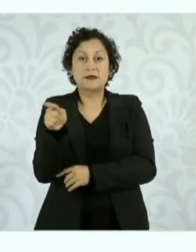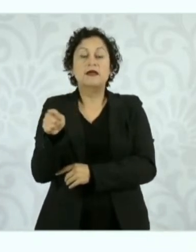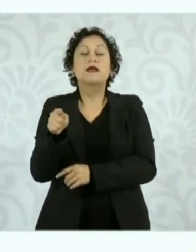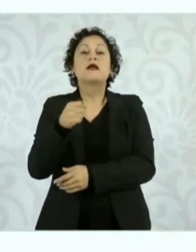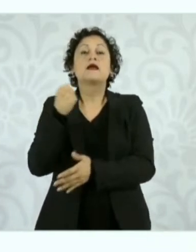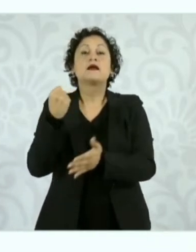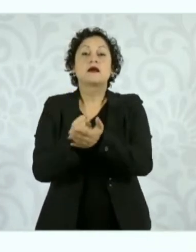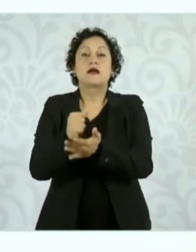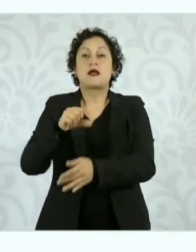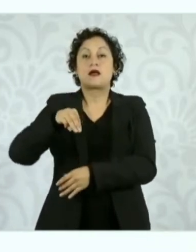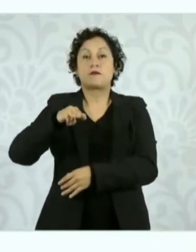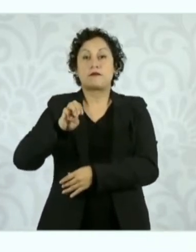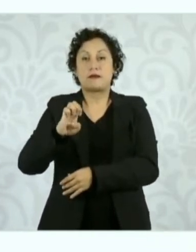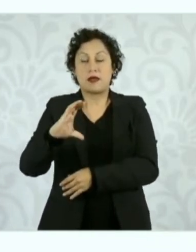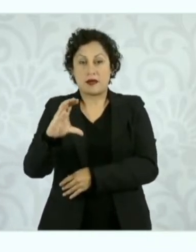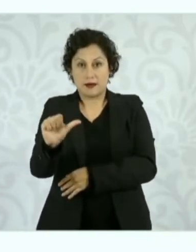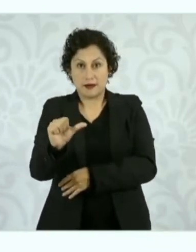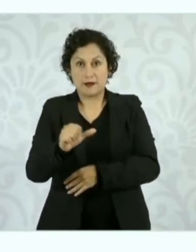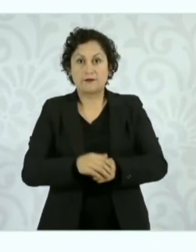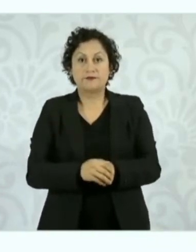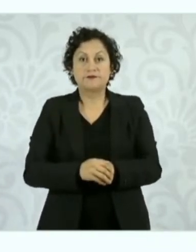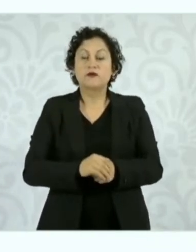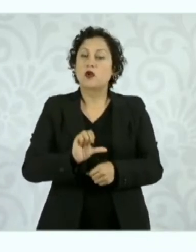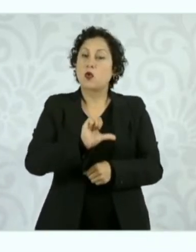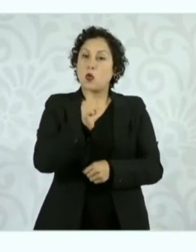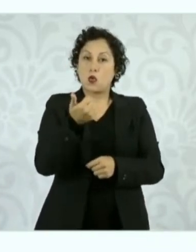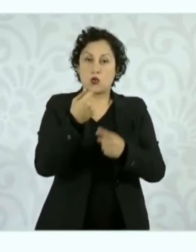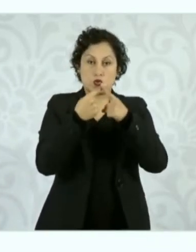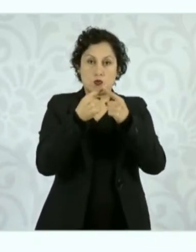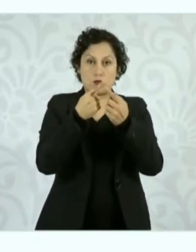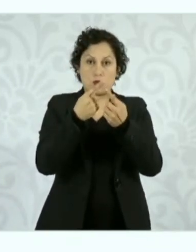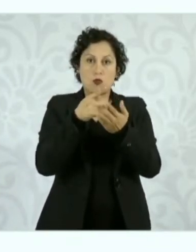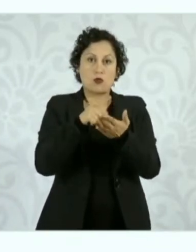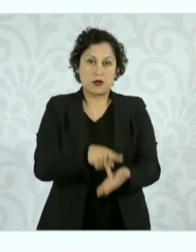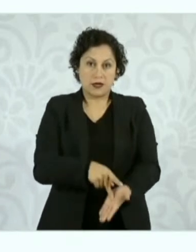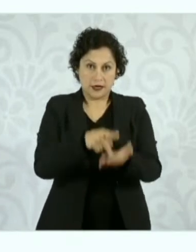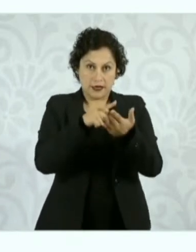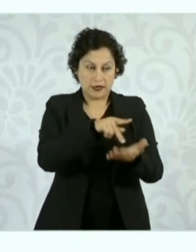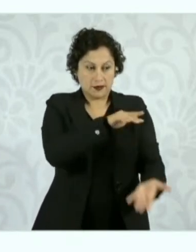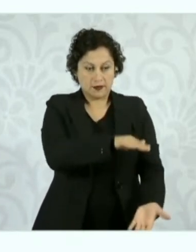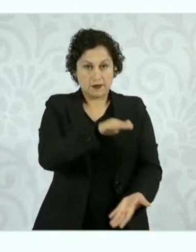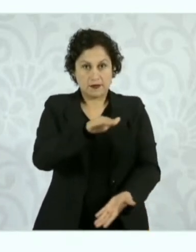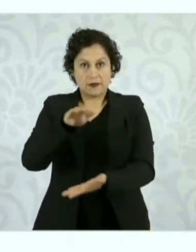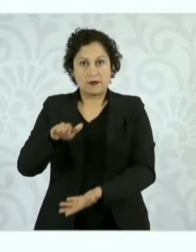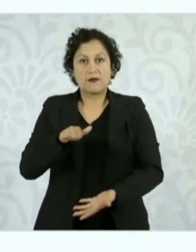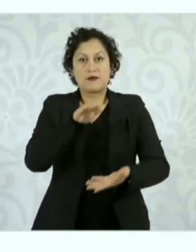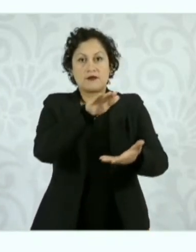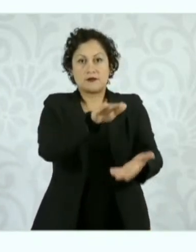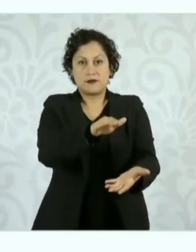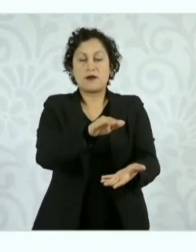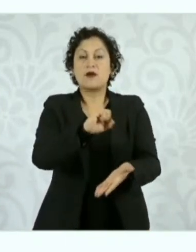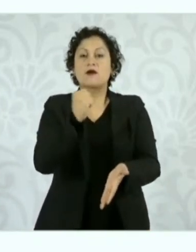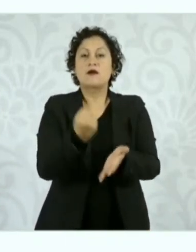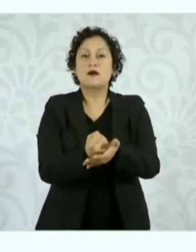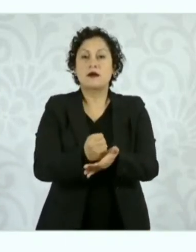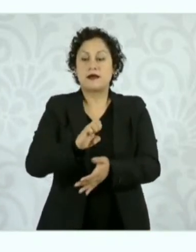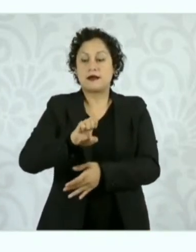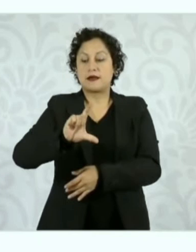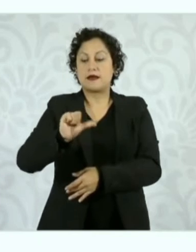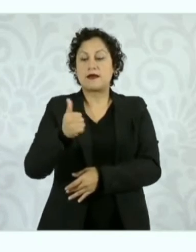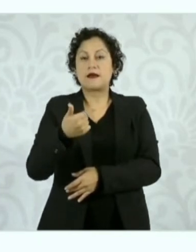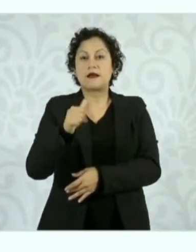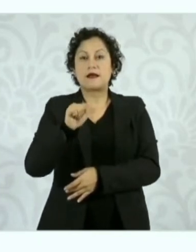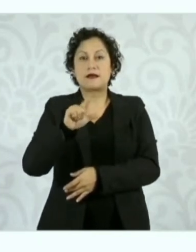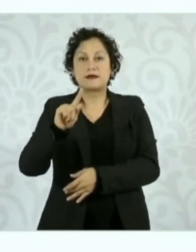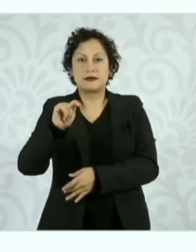gas de Ameca. Y para el gas por kilo que se expende por cilindro, el permisionario gas El Gallito, en la región